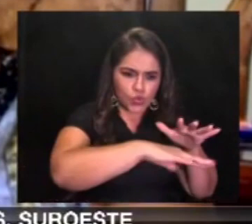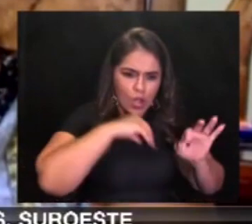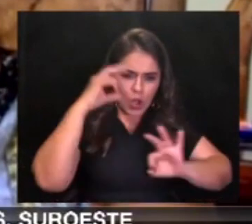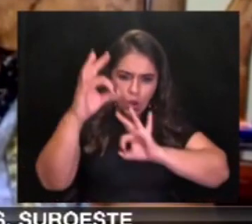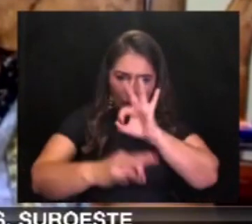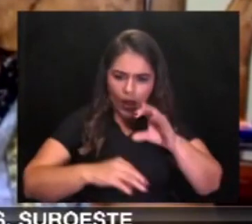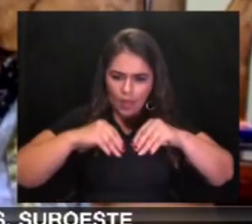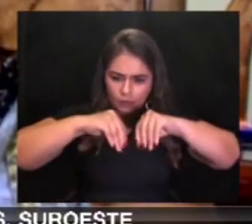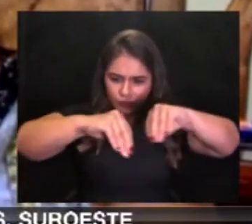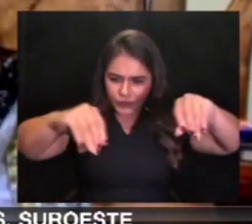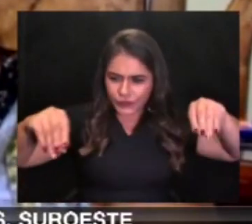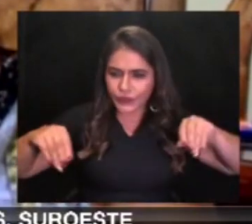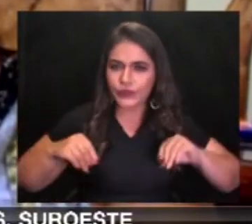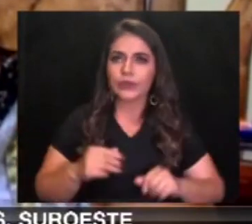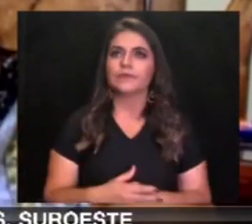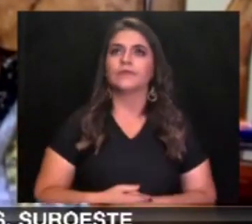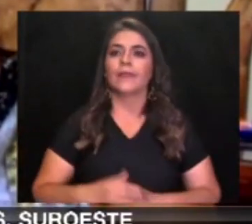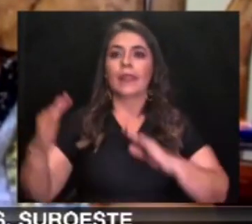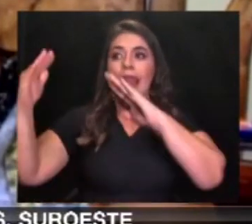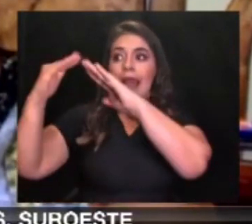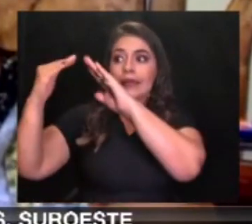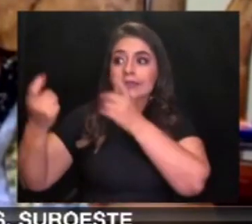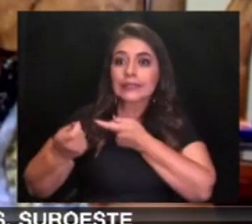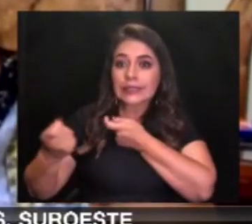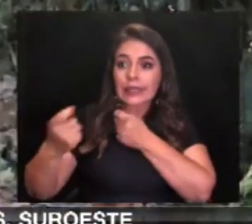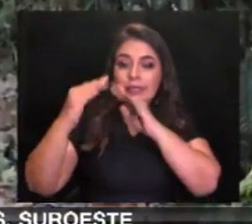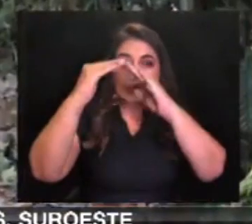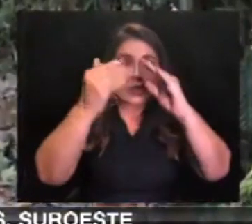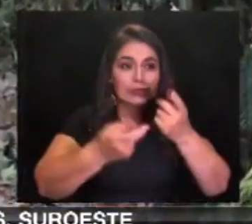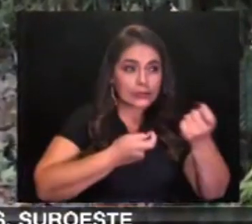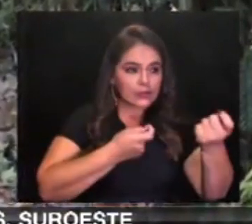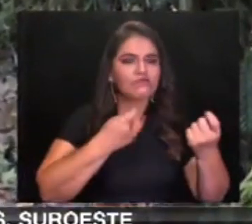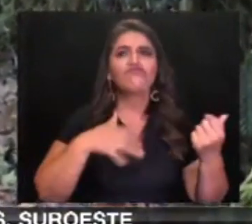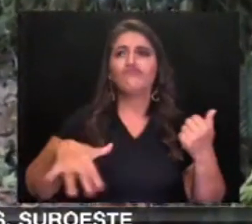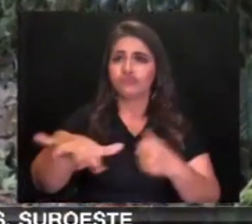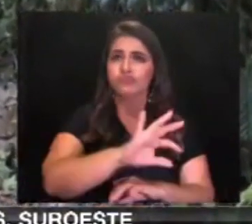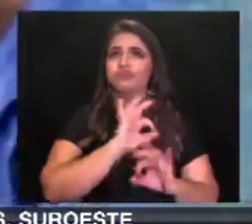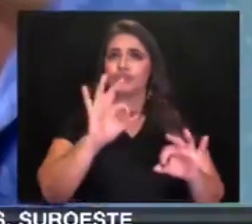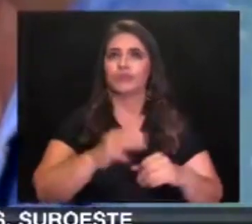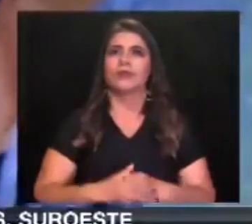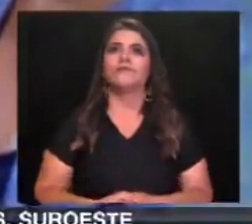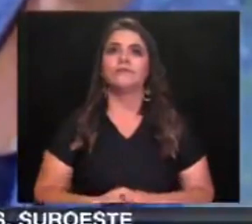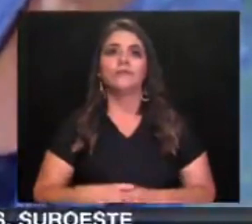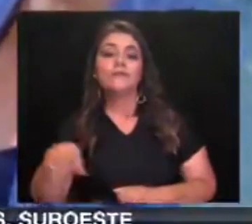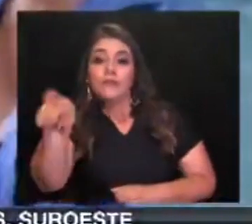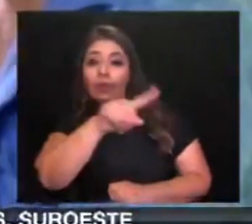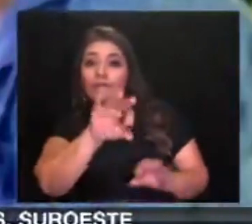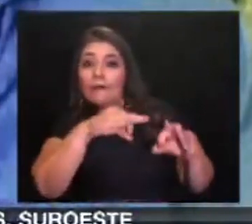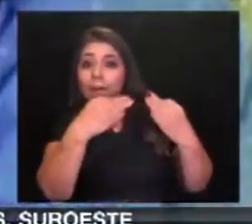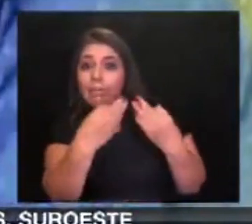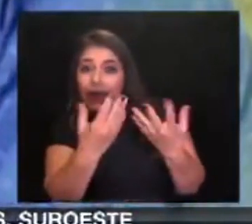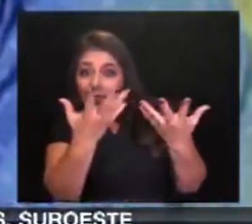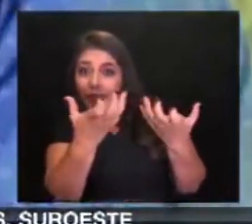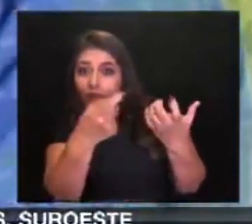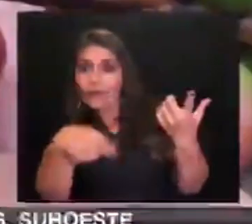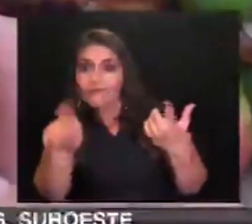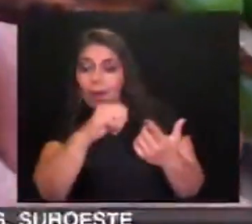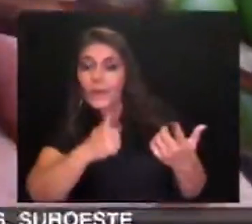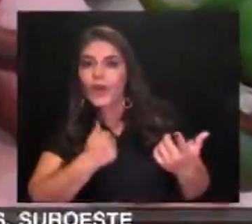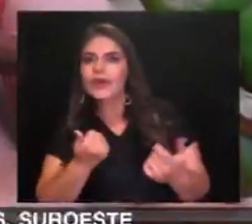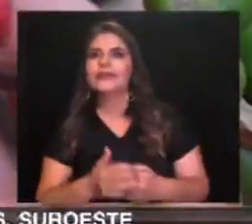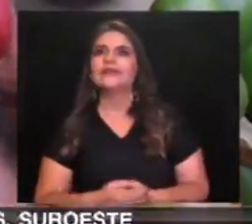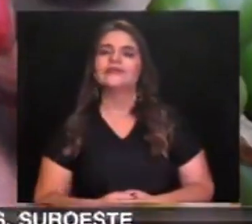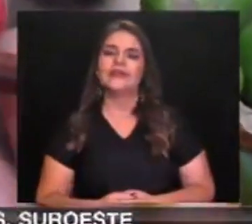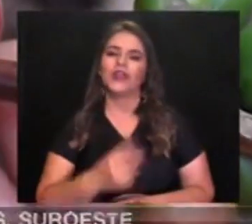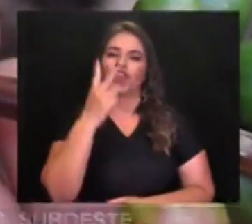he observado que los vecinos también lo están haciendo. A las familias que deseen renovar sus sembrados se estarán entregando